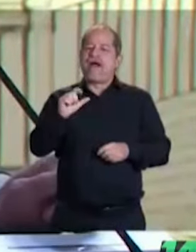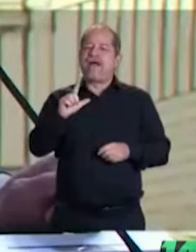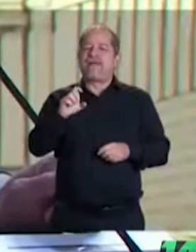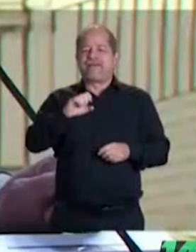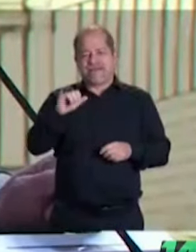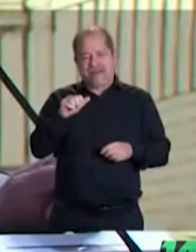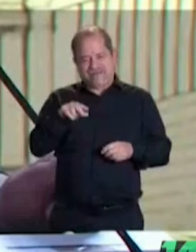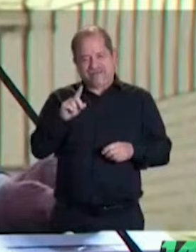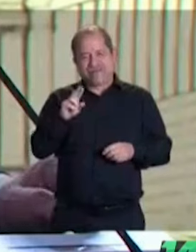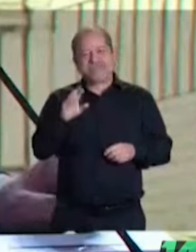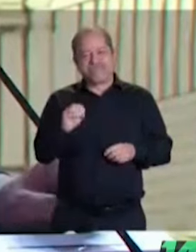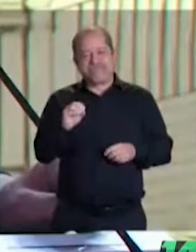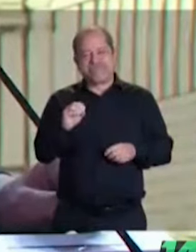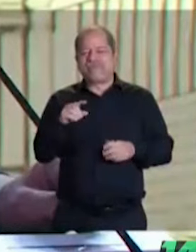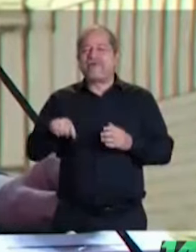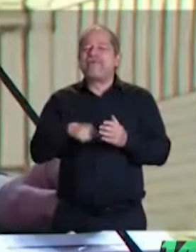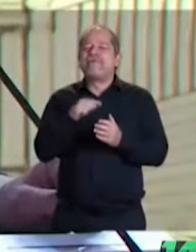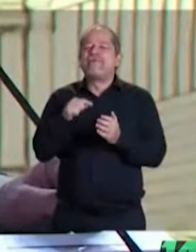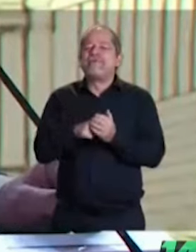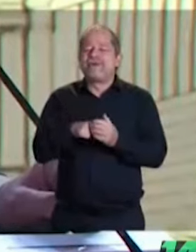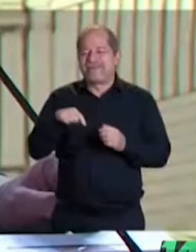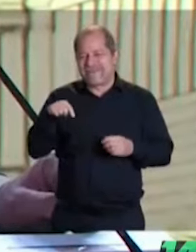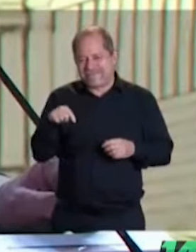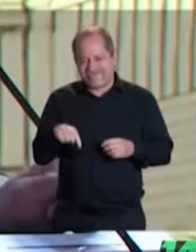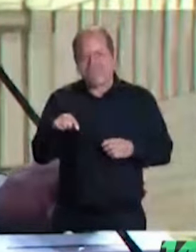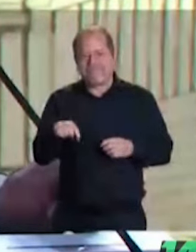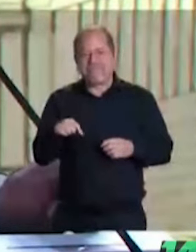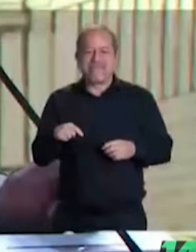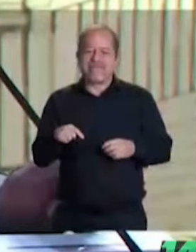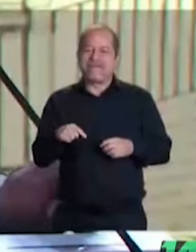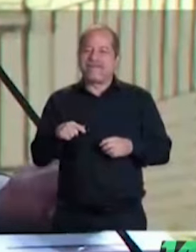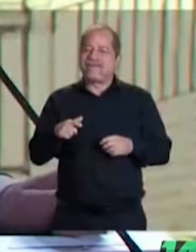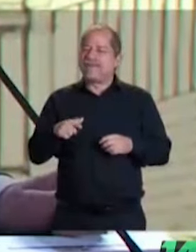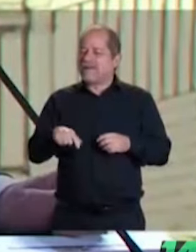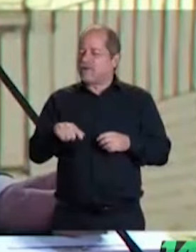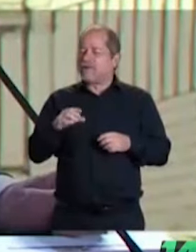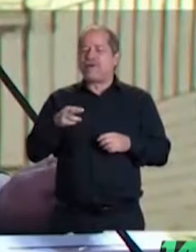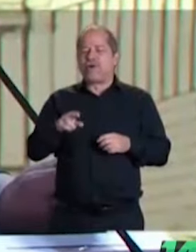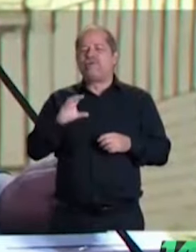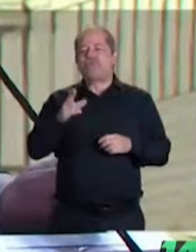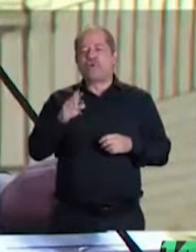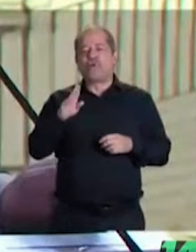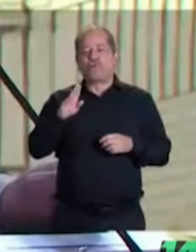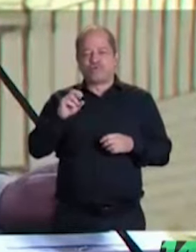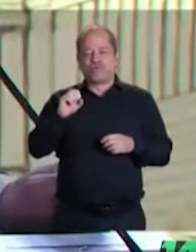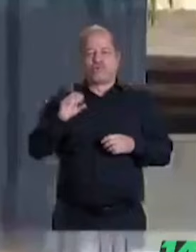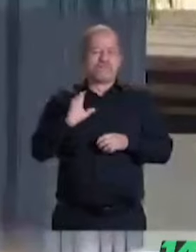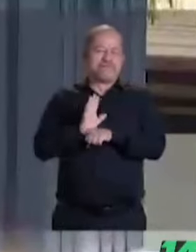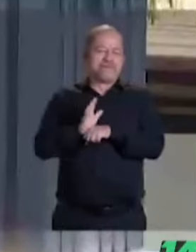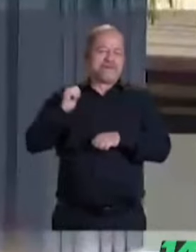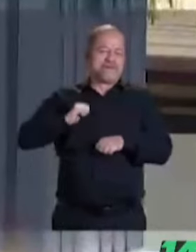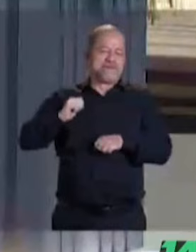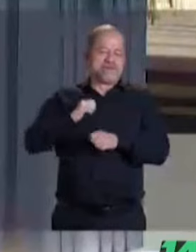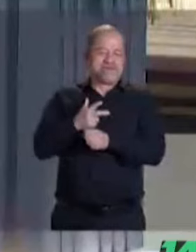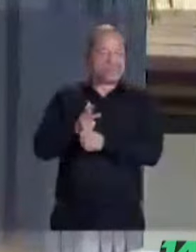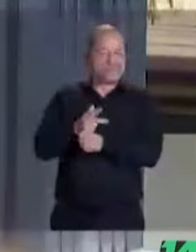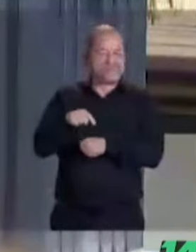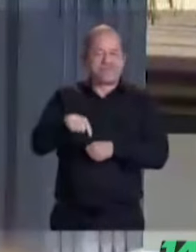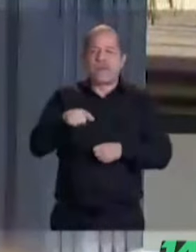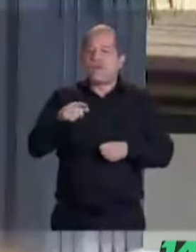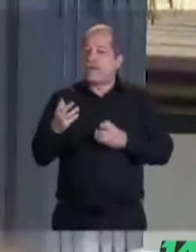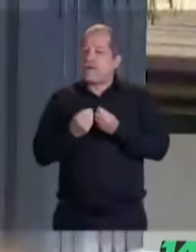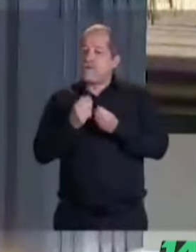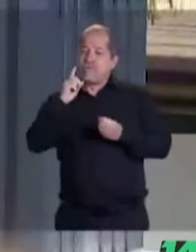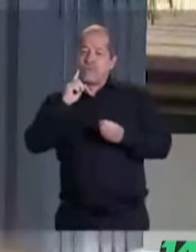me da mucho gusto saludar con afecto y con admiración a mi compañera Adriana Pérez Cañedo con quien tendré el